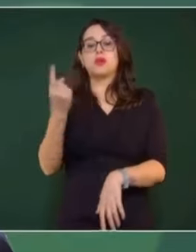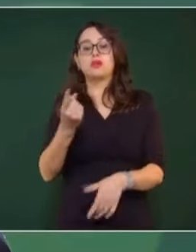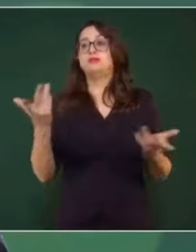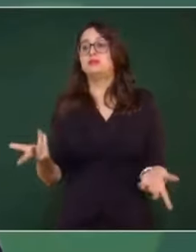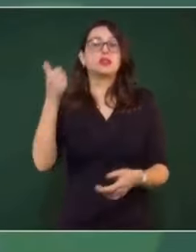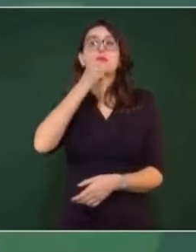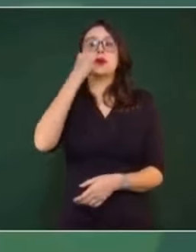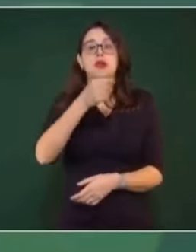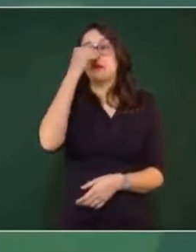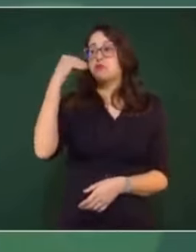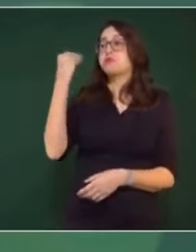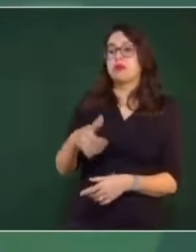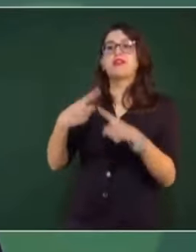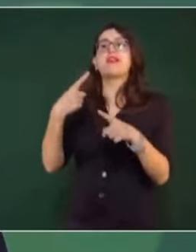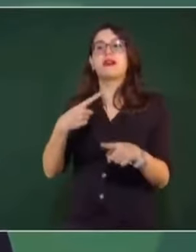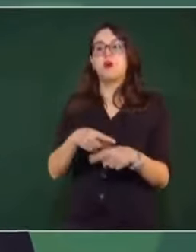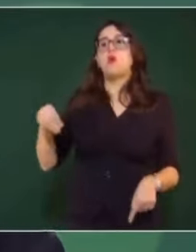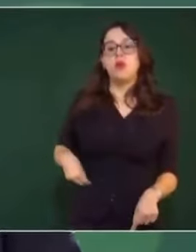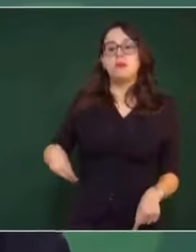¿A quién creen?